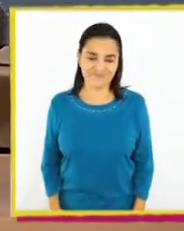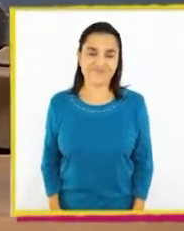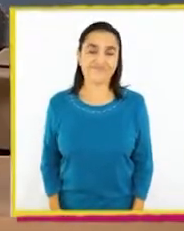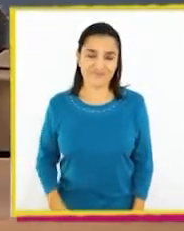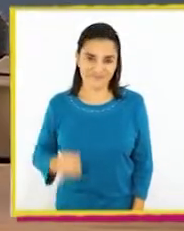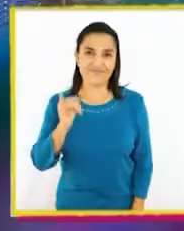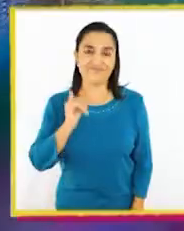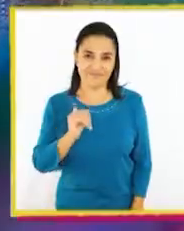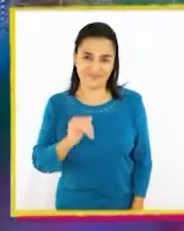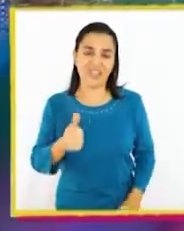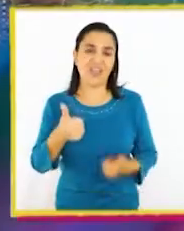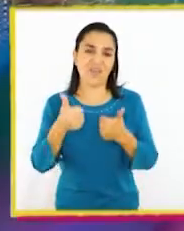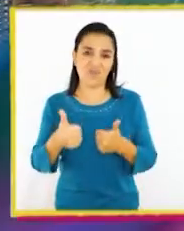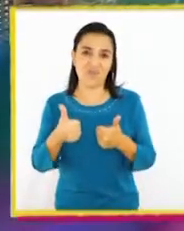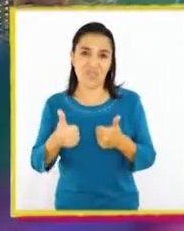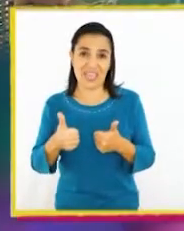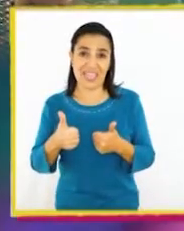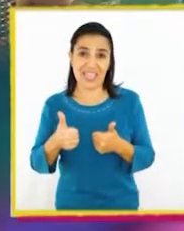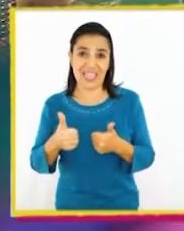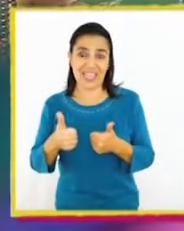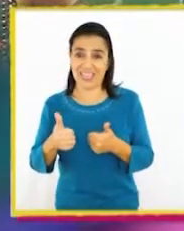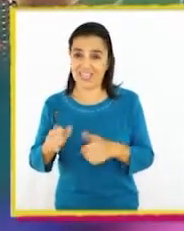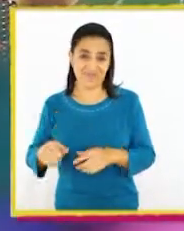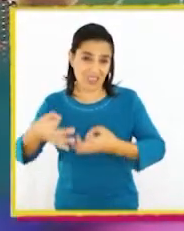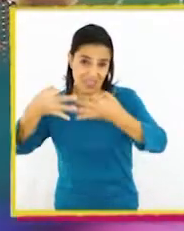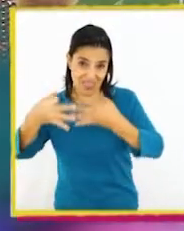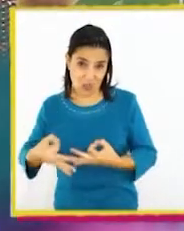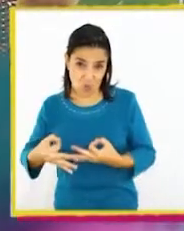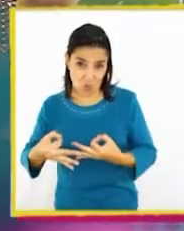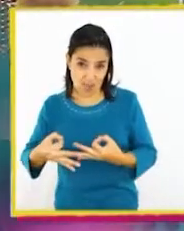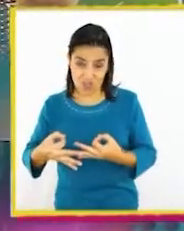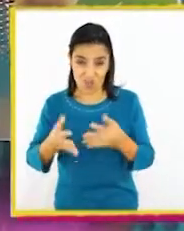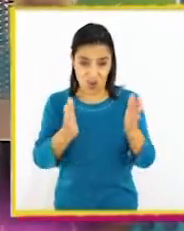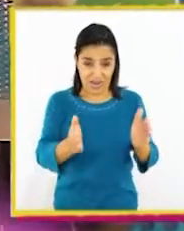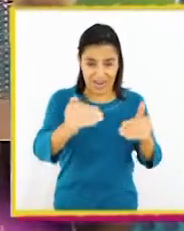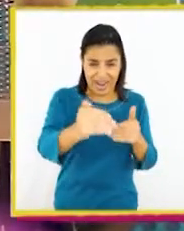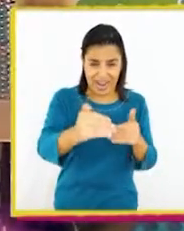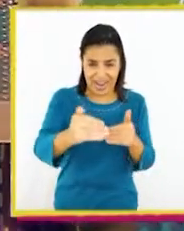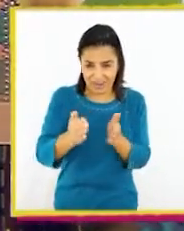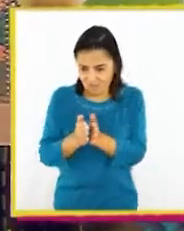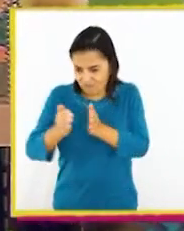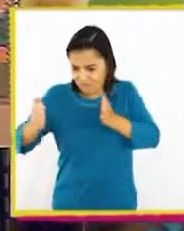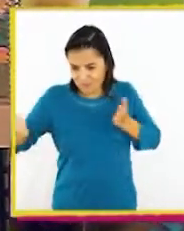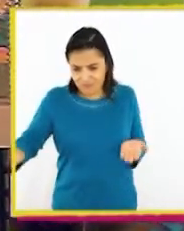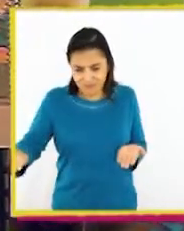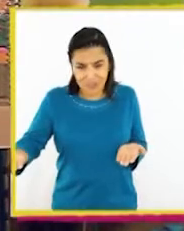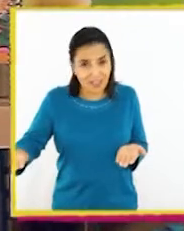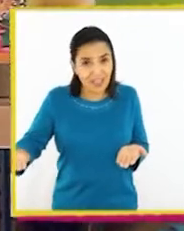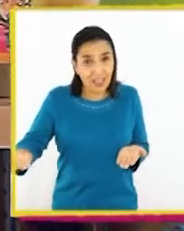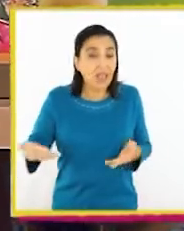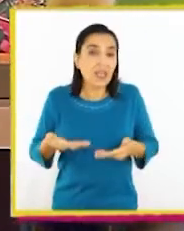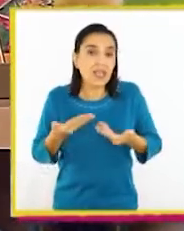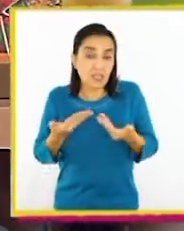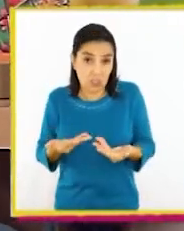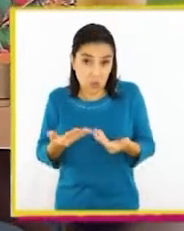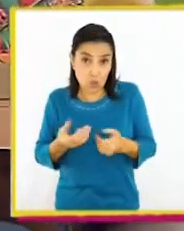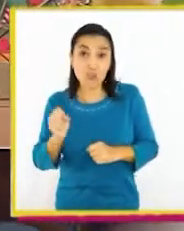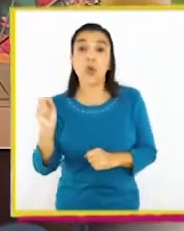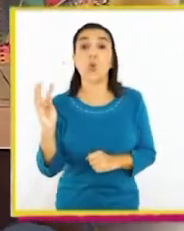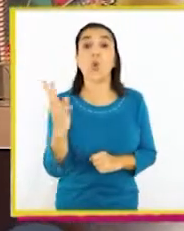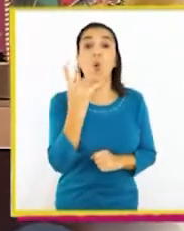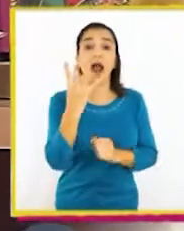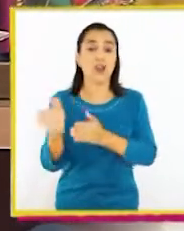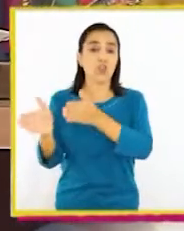Eso es. Muy bien. Su tamaño no es el adecuado. No cabe la caja. Entonces, nuestro